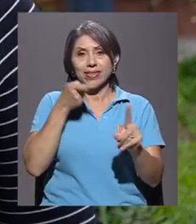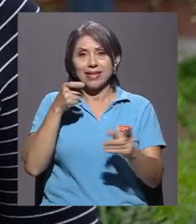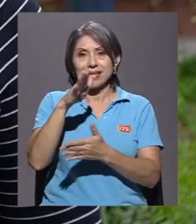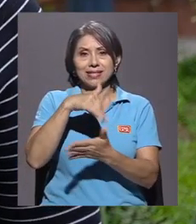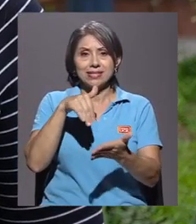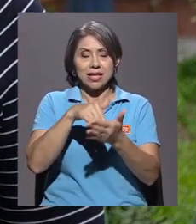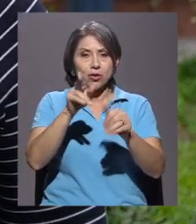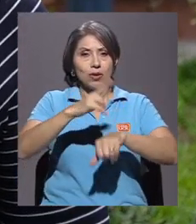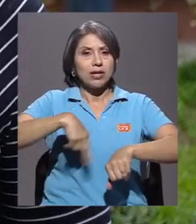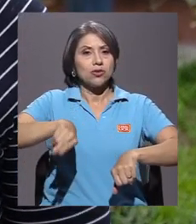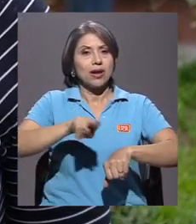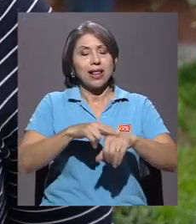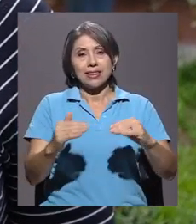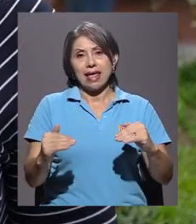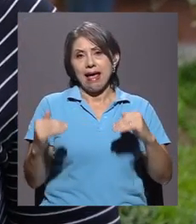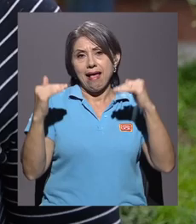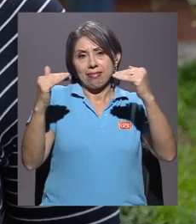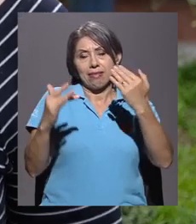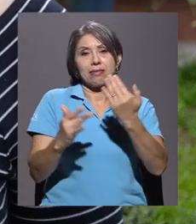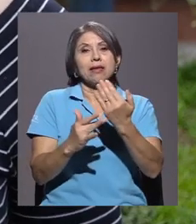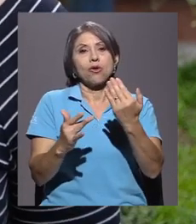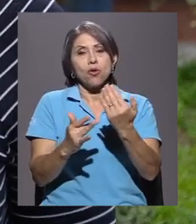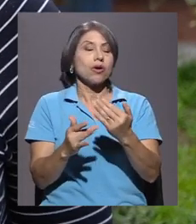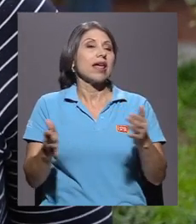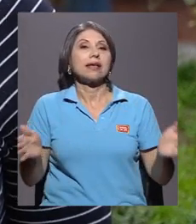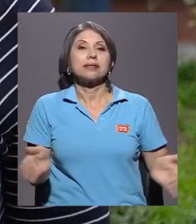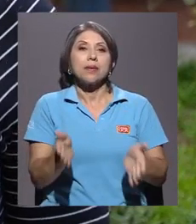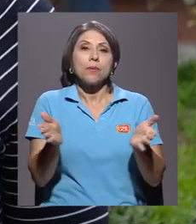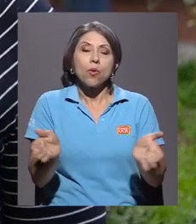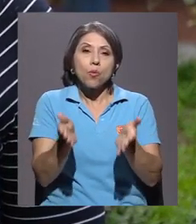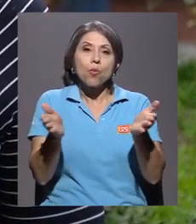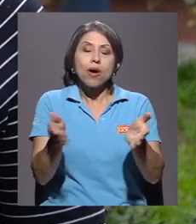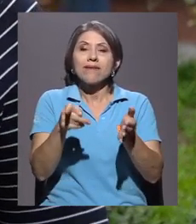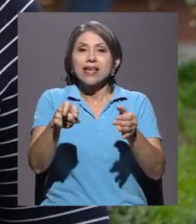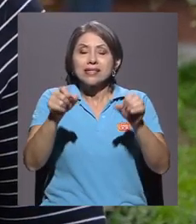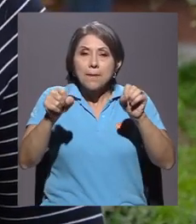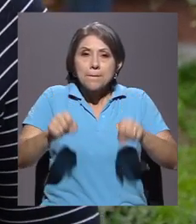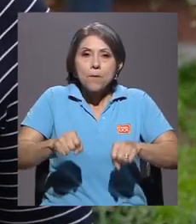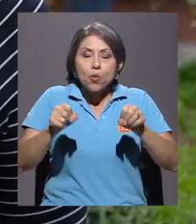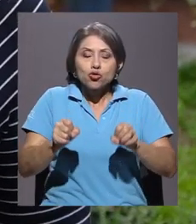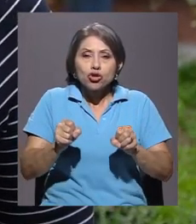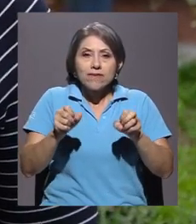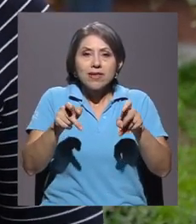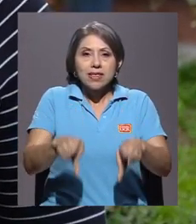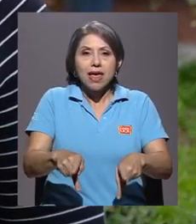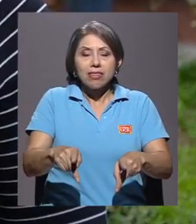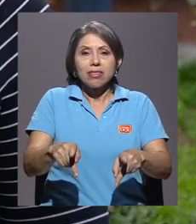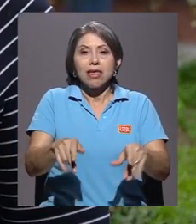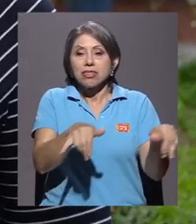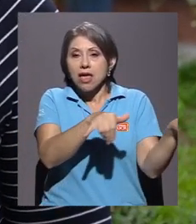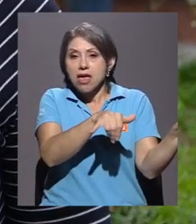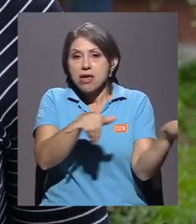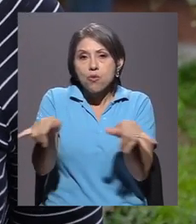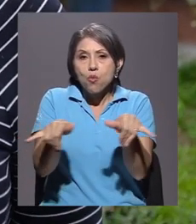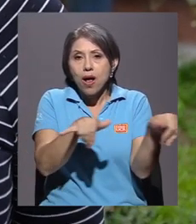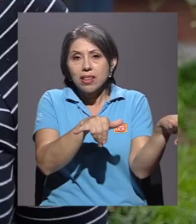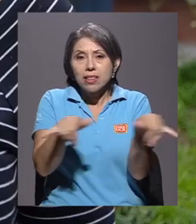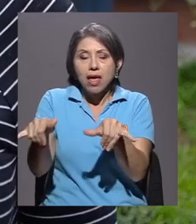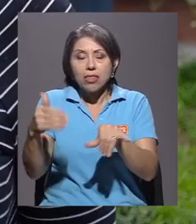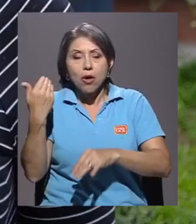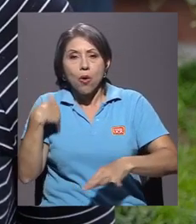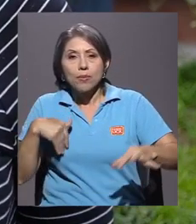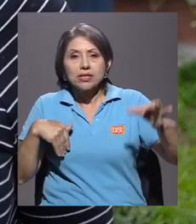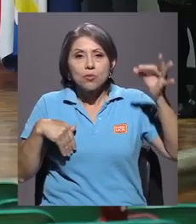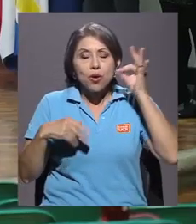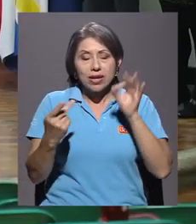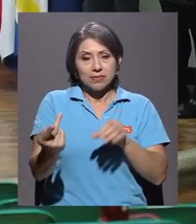de Alta Tecnología, se promueve esta posibilidad de igualdad, tanto de hombre como mujer,